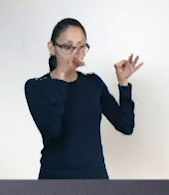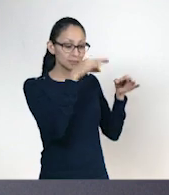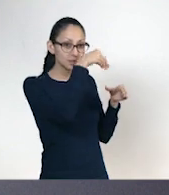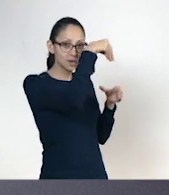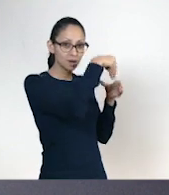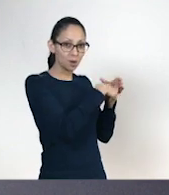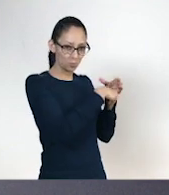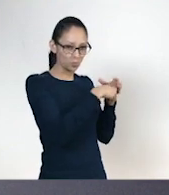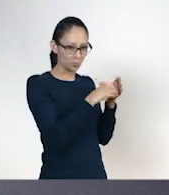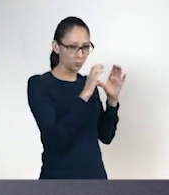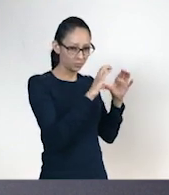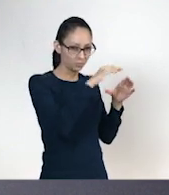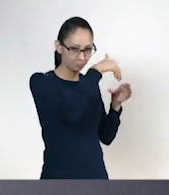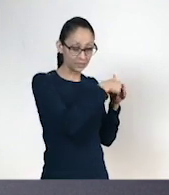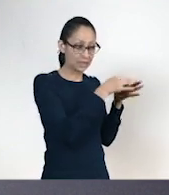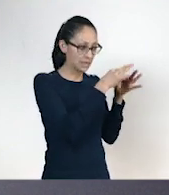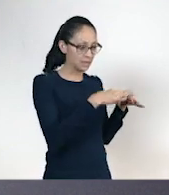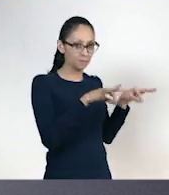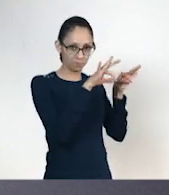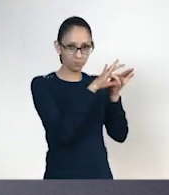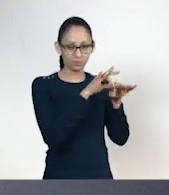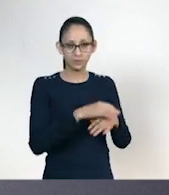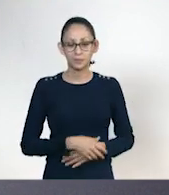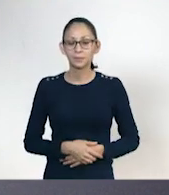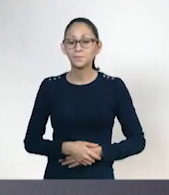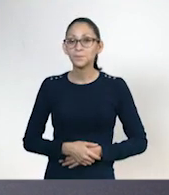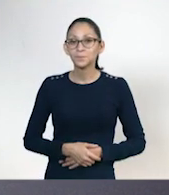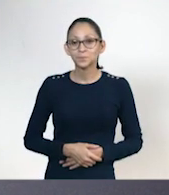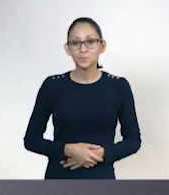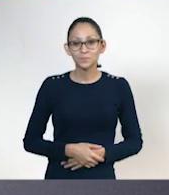que tenemos aquí. Muy importante, Y lo dejamos de este lado.